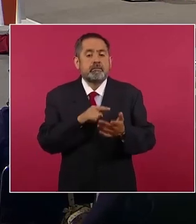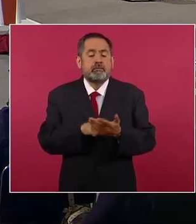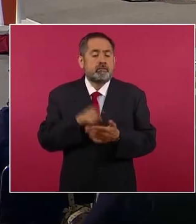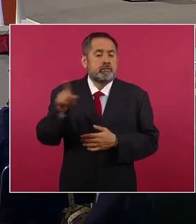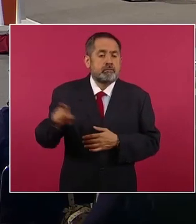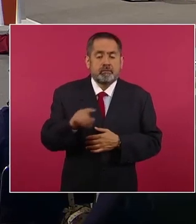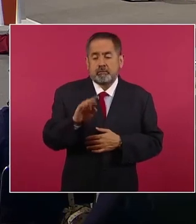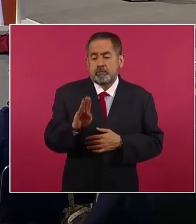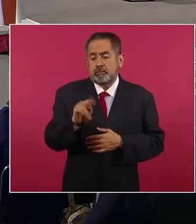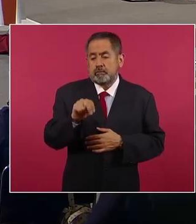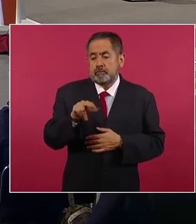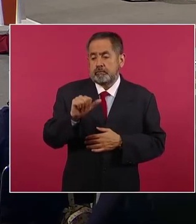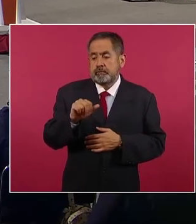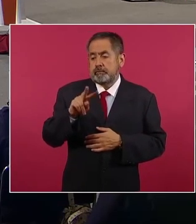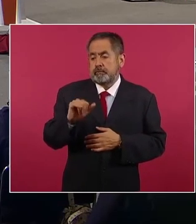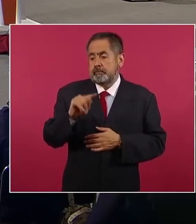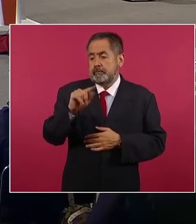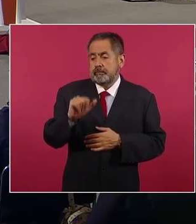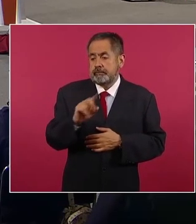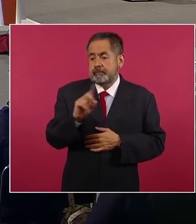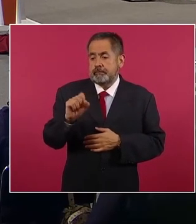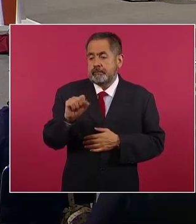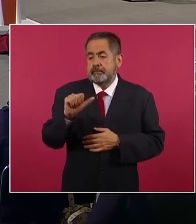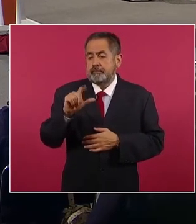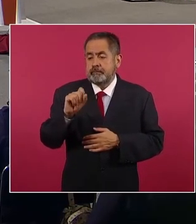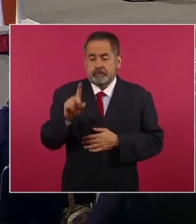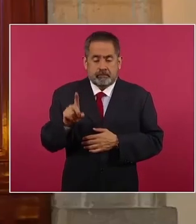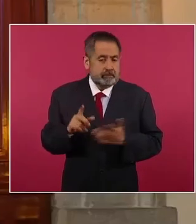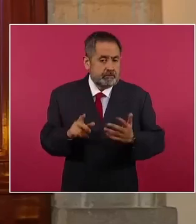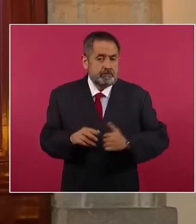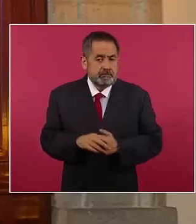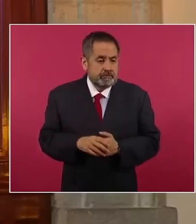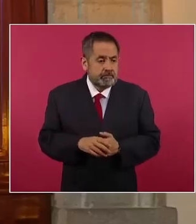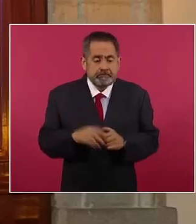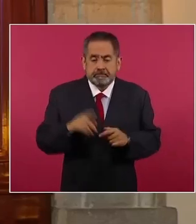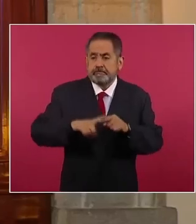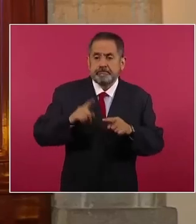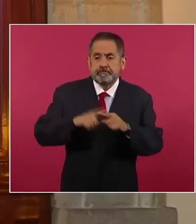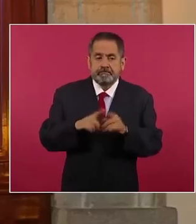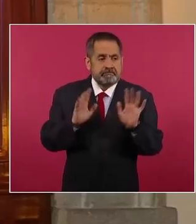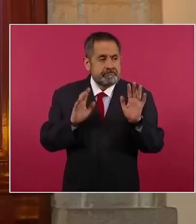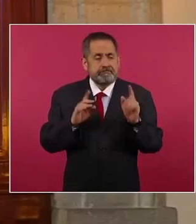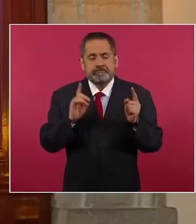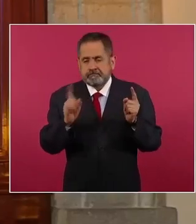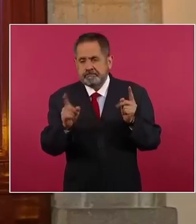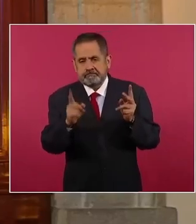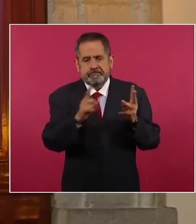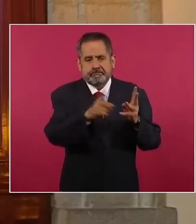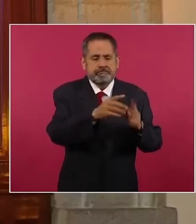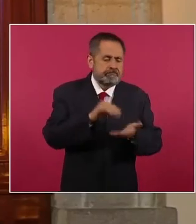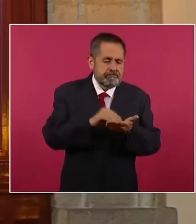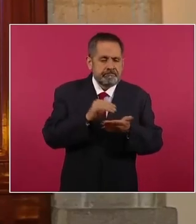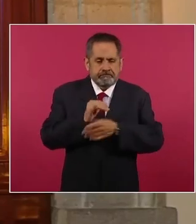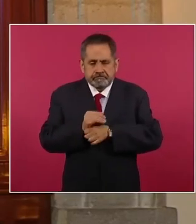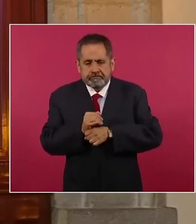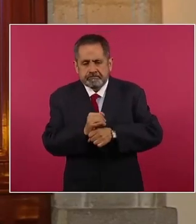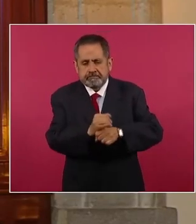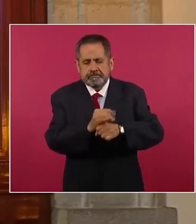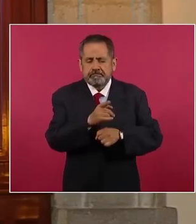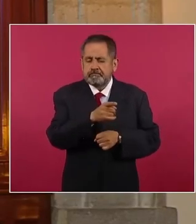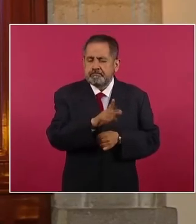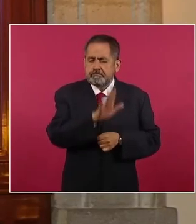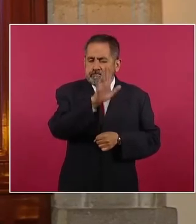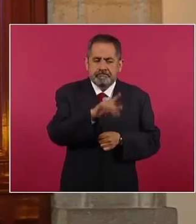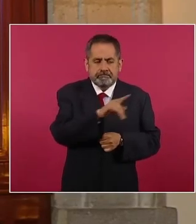Buenavista de la Salud. Al momento no se descarta ninguna línea de investigación, se está viendo la posible relación